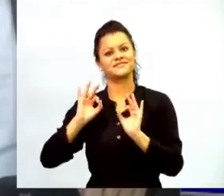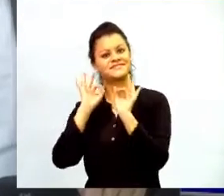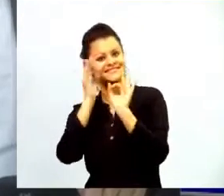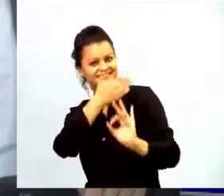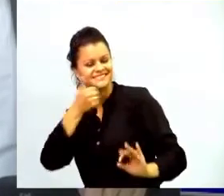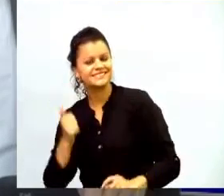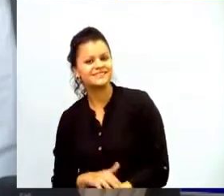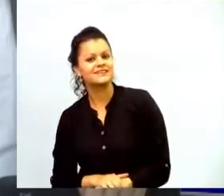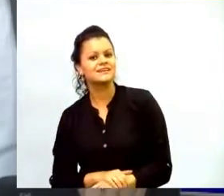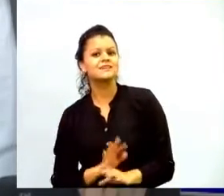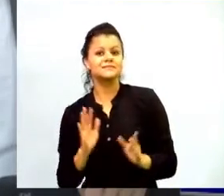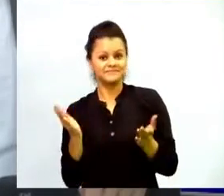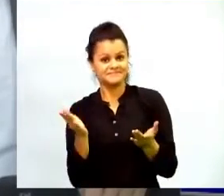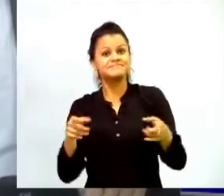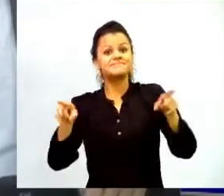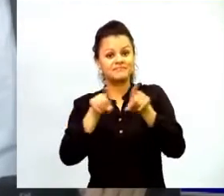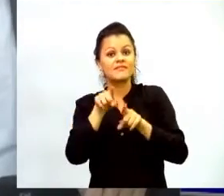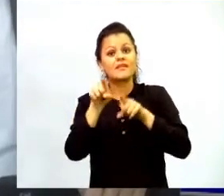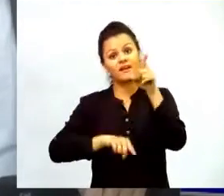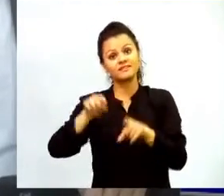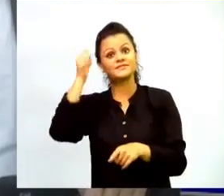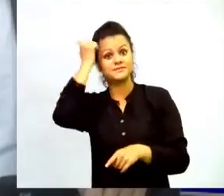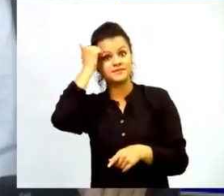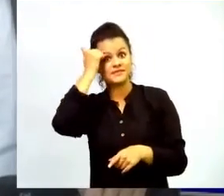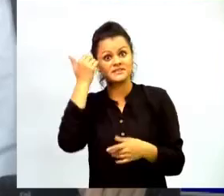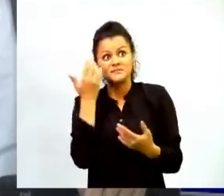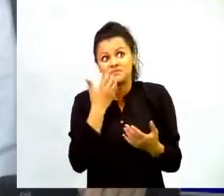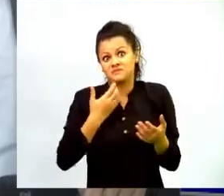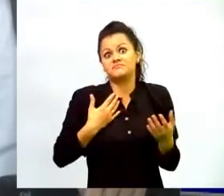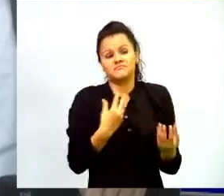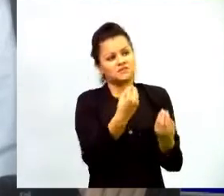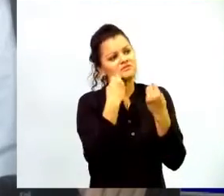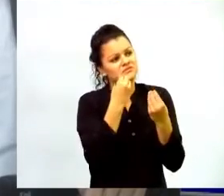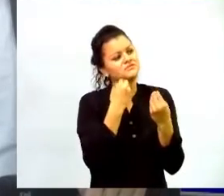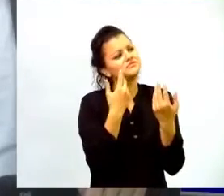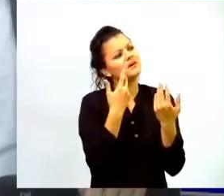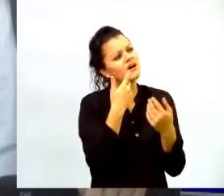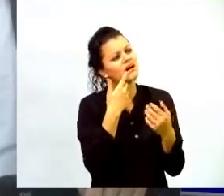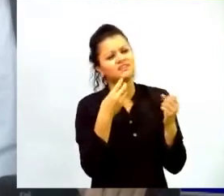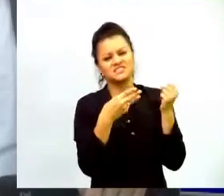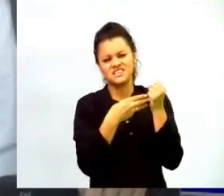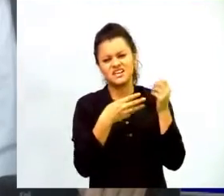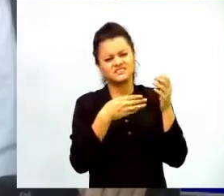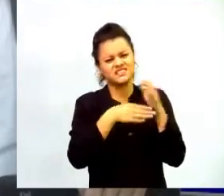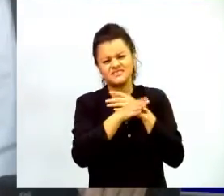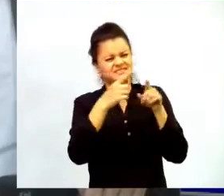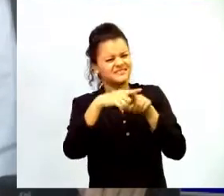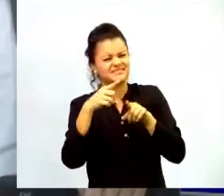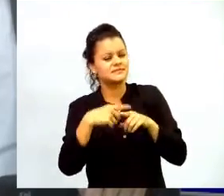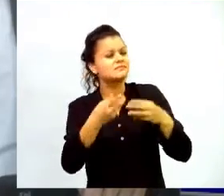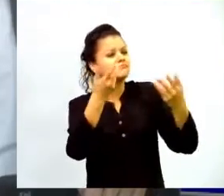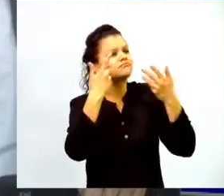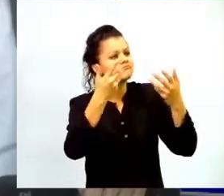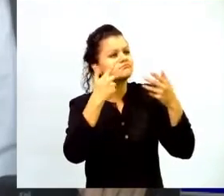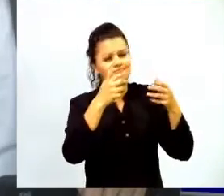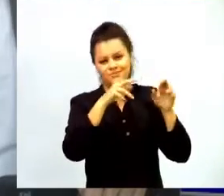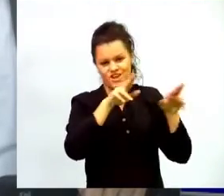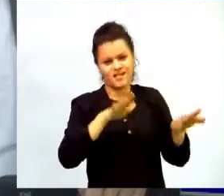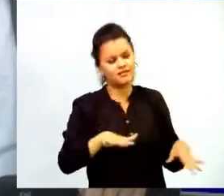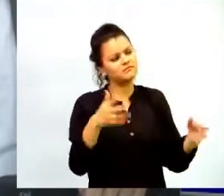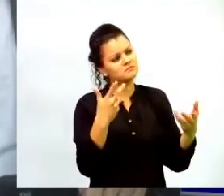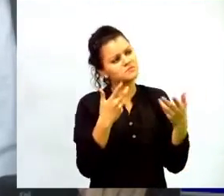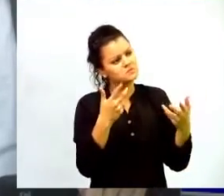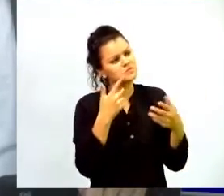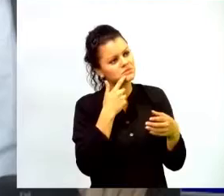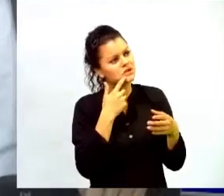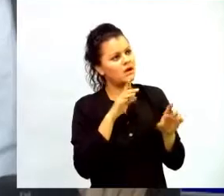maestros se forman virtualmente o se forman usando recursos digitales es que les enseñan desde la misma experiencia les permiten